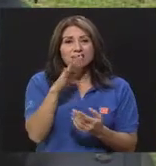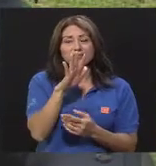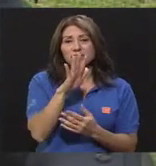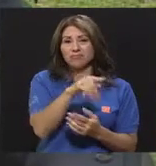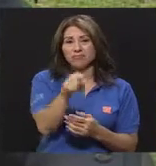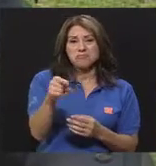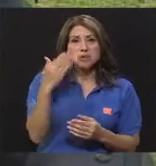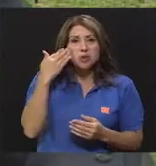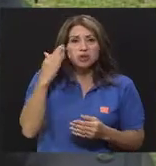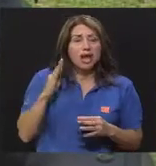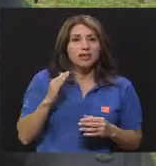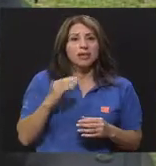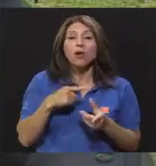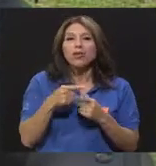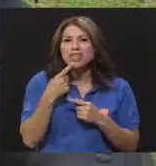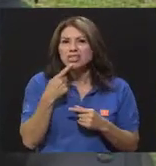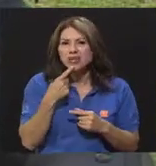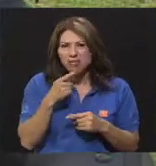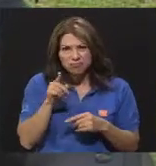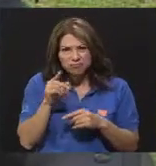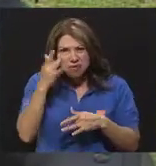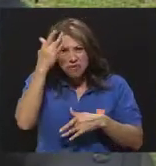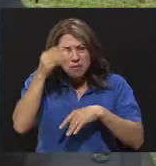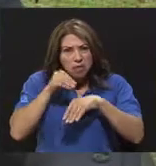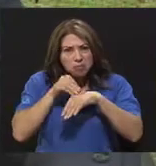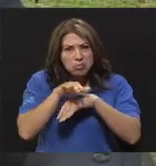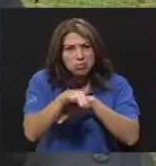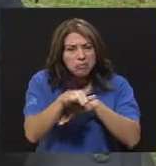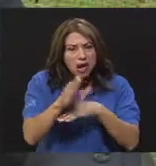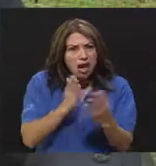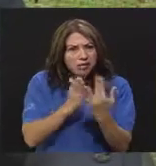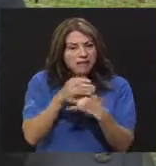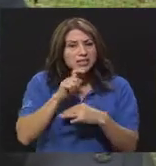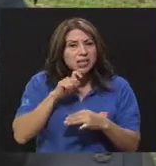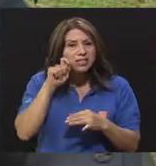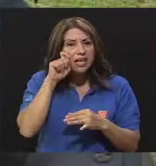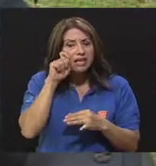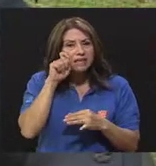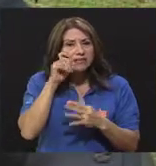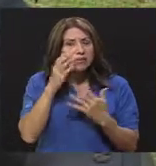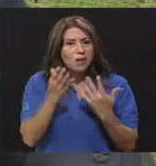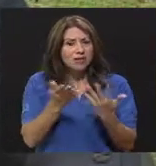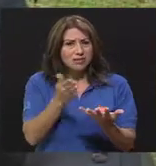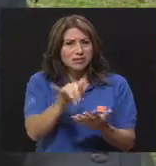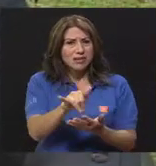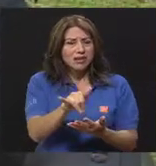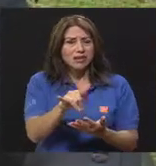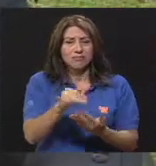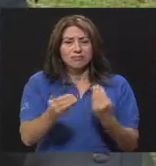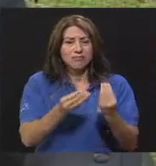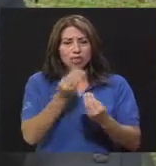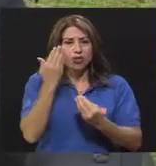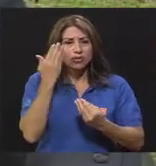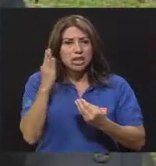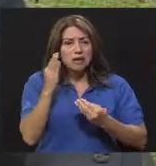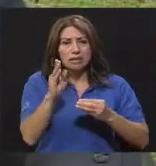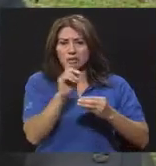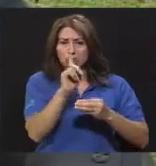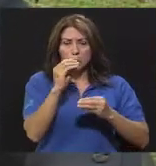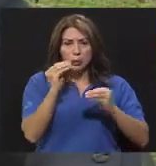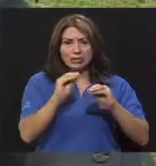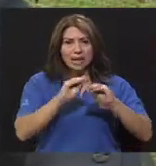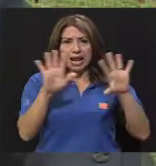dice que no, que no es posible. O sea, el 53%. También teniendo claro que este es un mecanismo de transmisión del VIH.